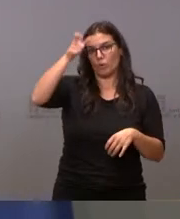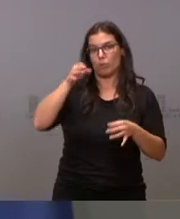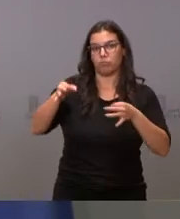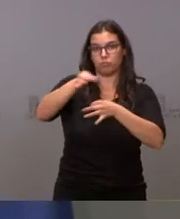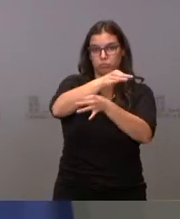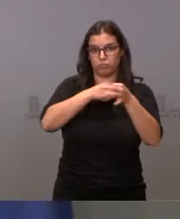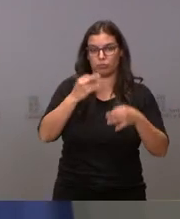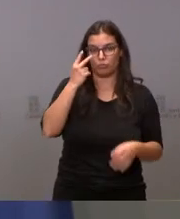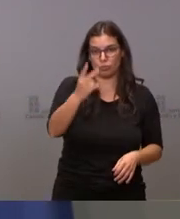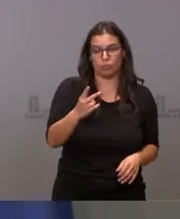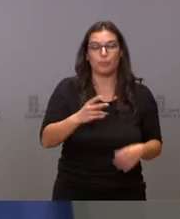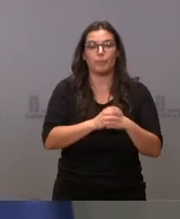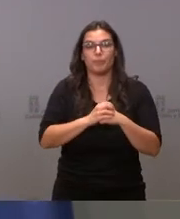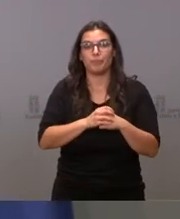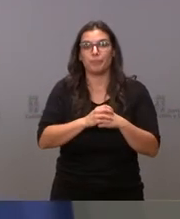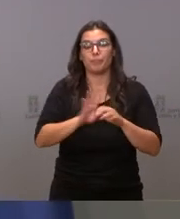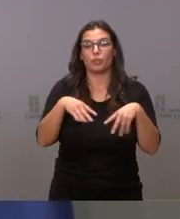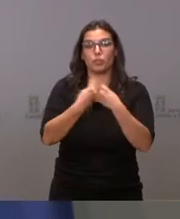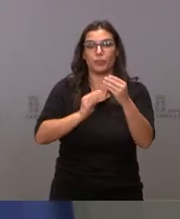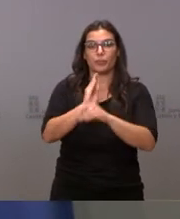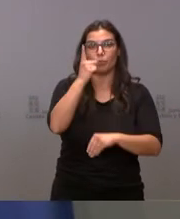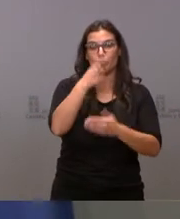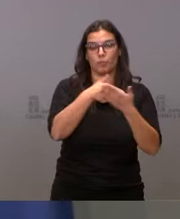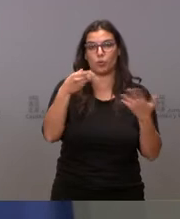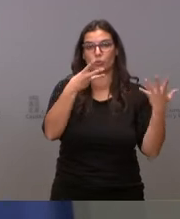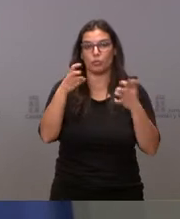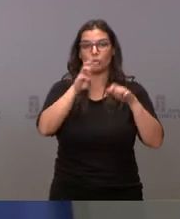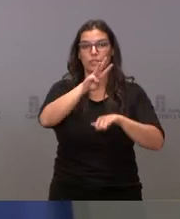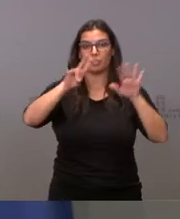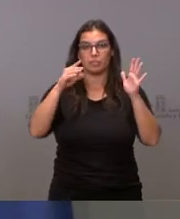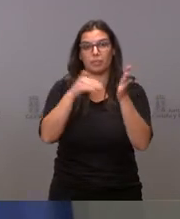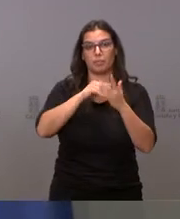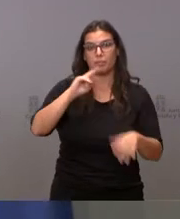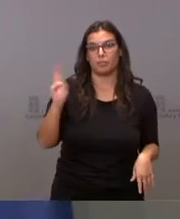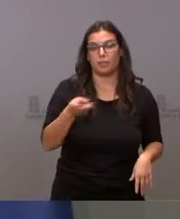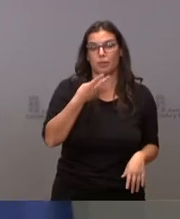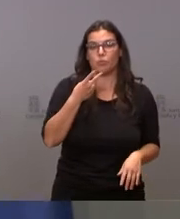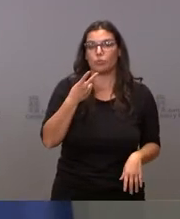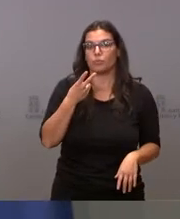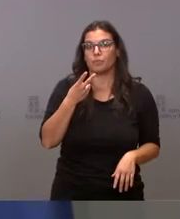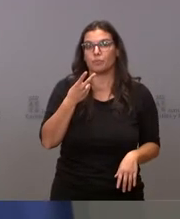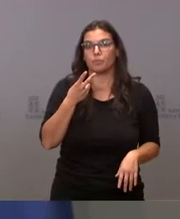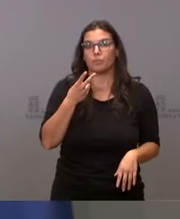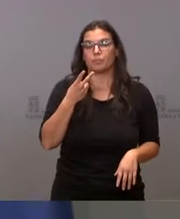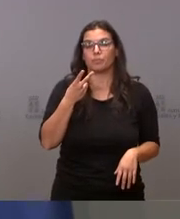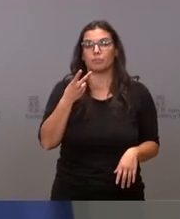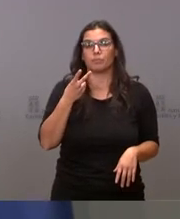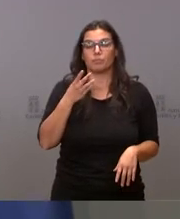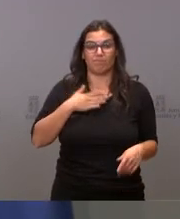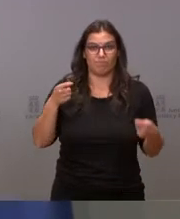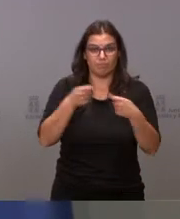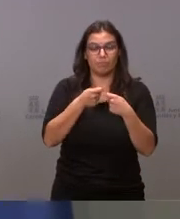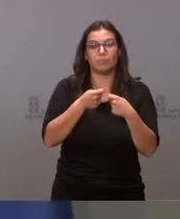la seca, con una inversión total de 1.837.000 euros y una financiación de